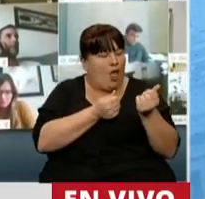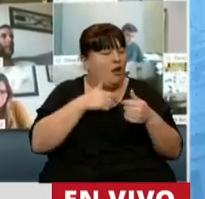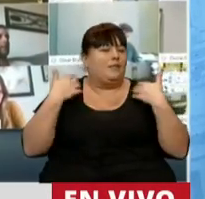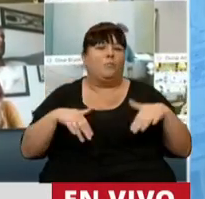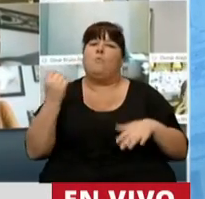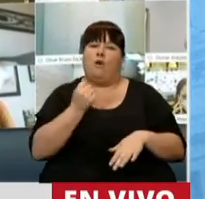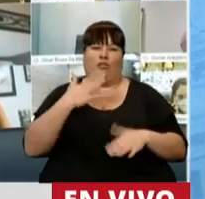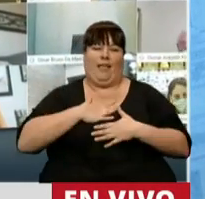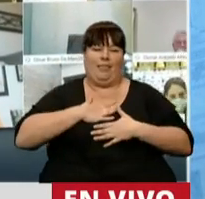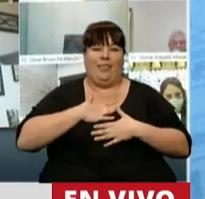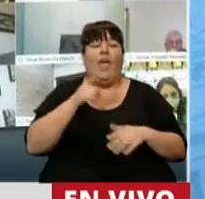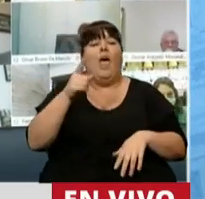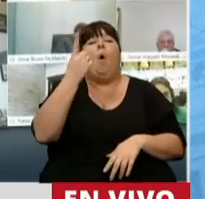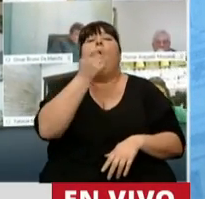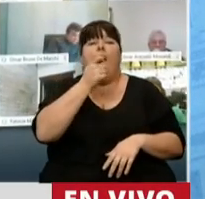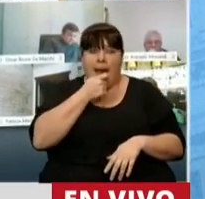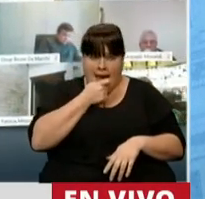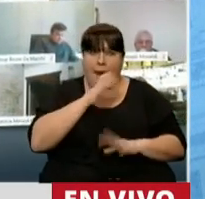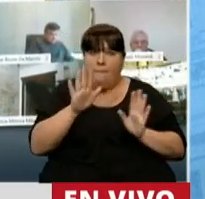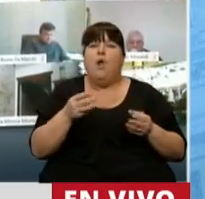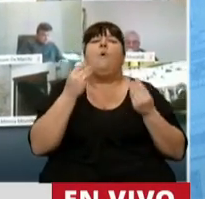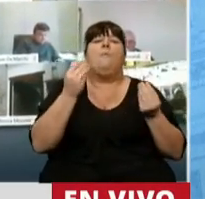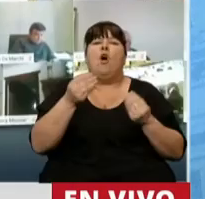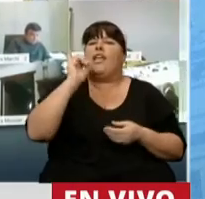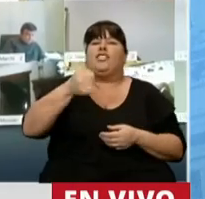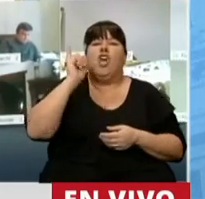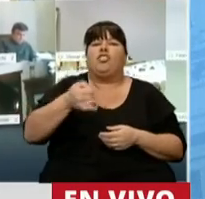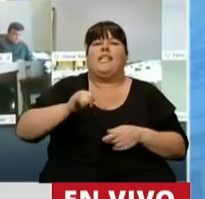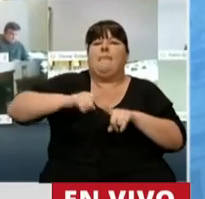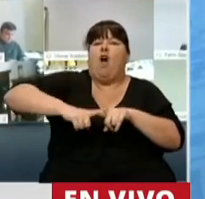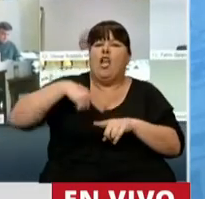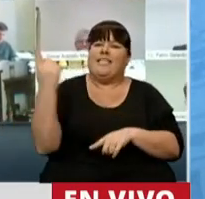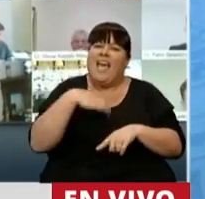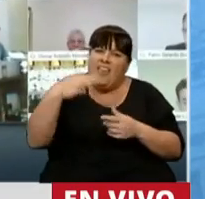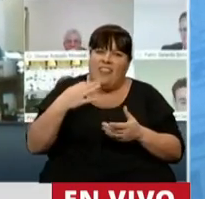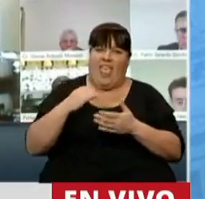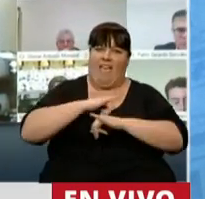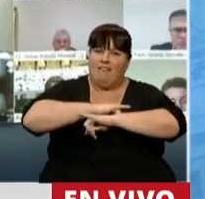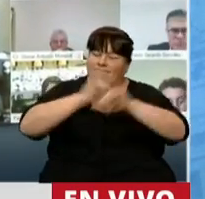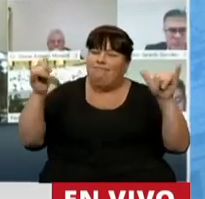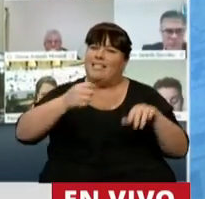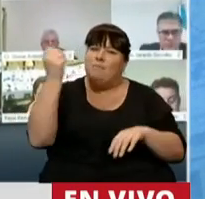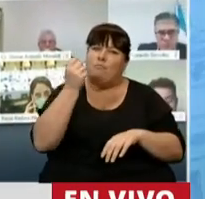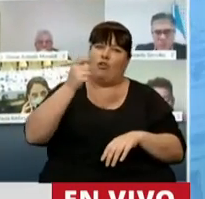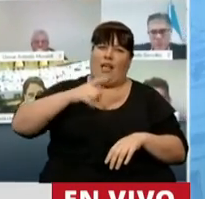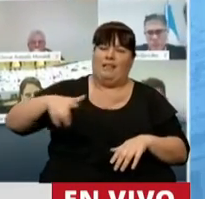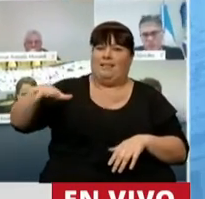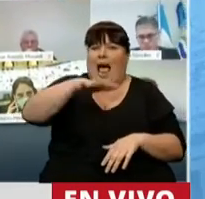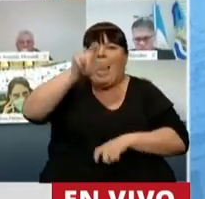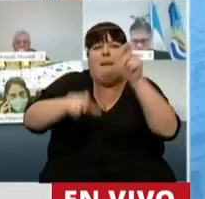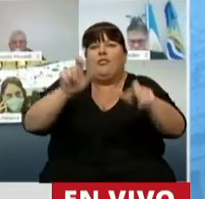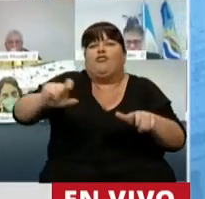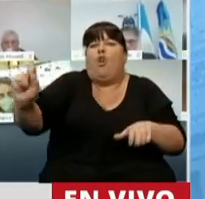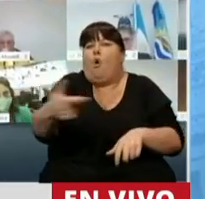enorme. Hay un ejemplo y se los voy a dar y por qué es necesario que de la política le demos este mensaje tremendo al